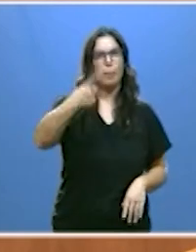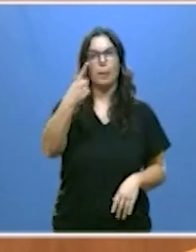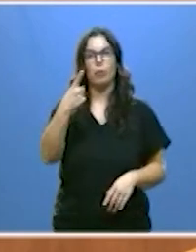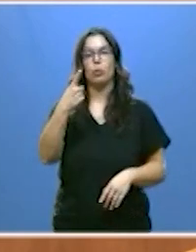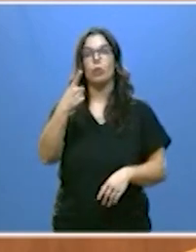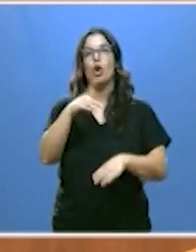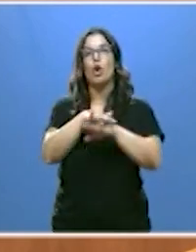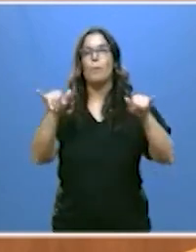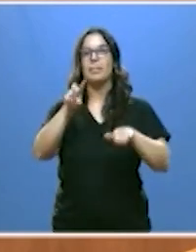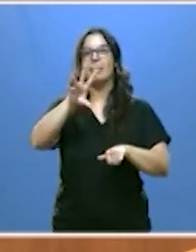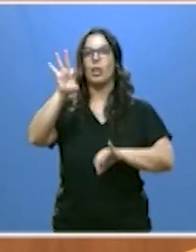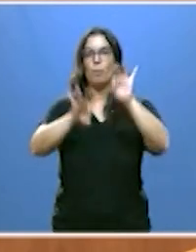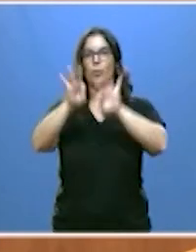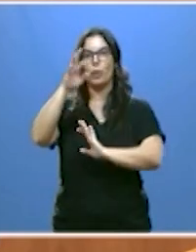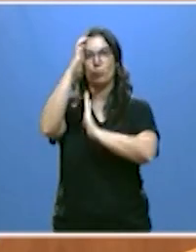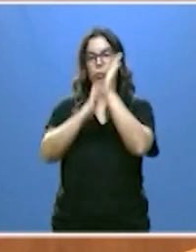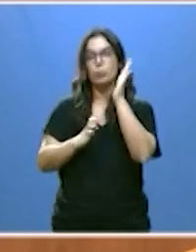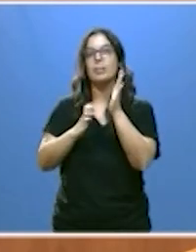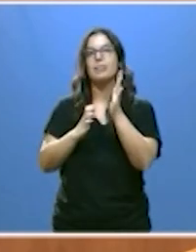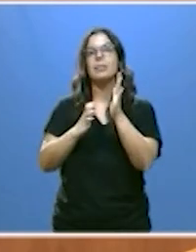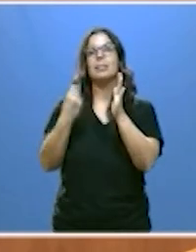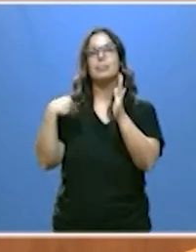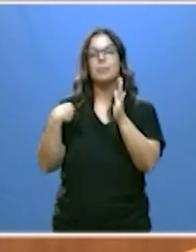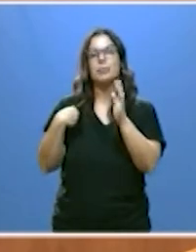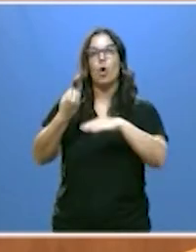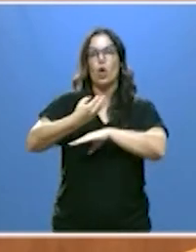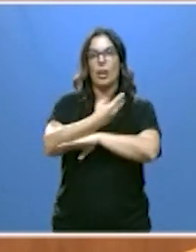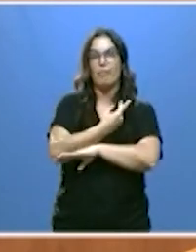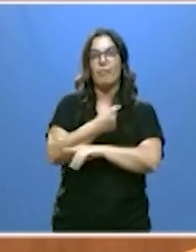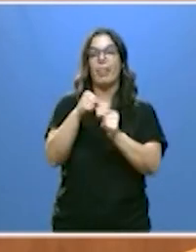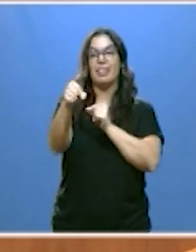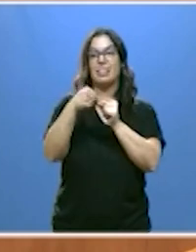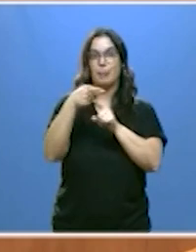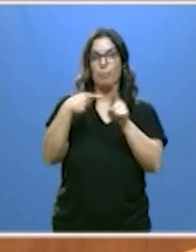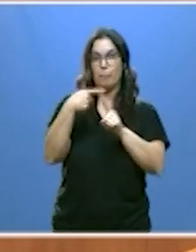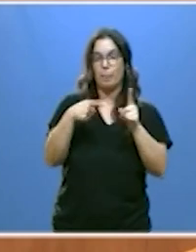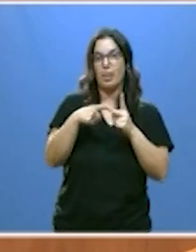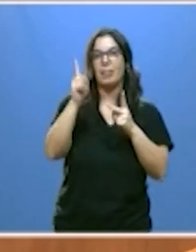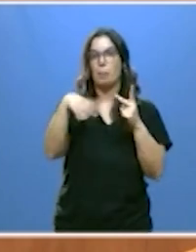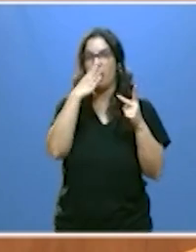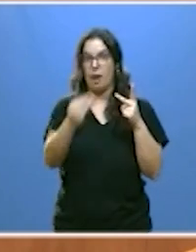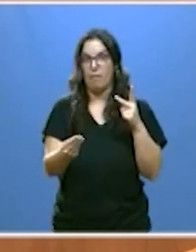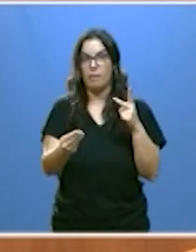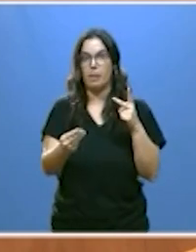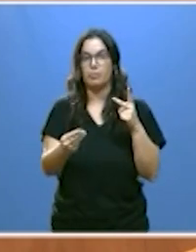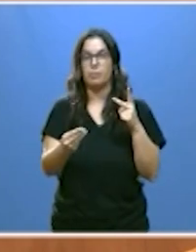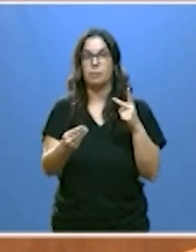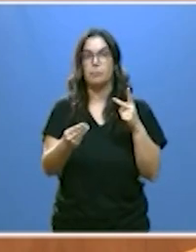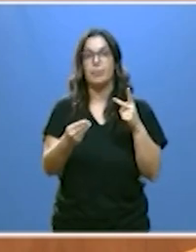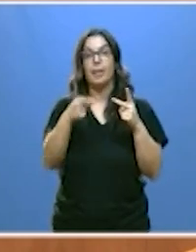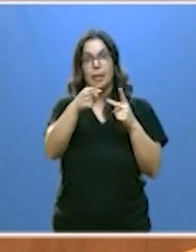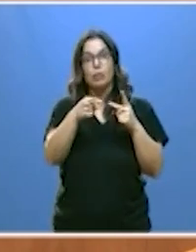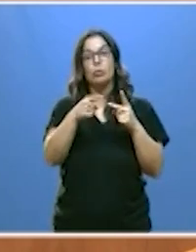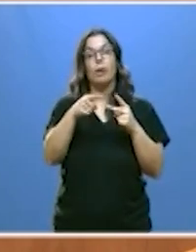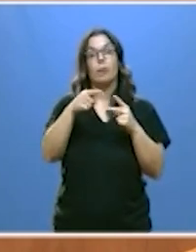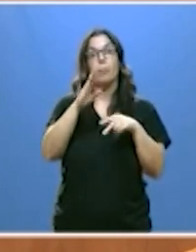25% de las tarifas de los abonos de Renfe de media distancia y de alta velocidad medida que